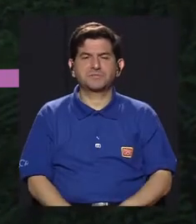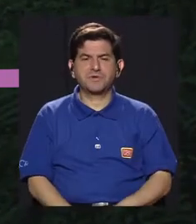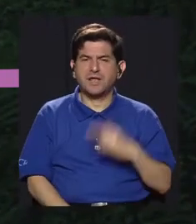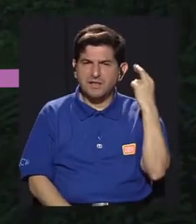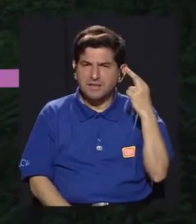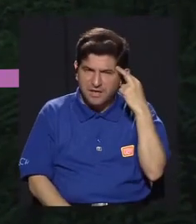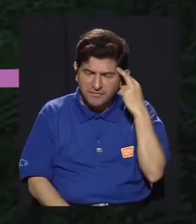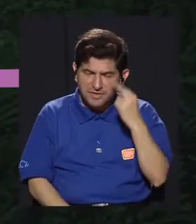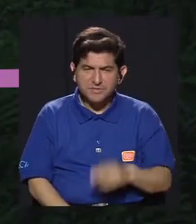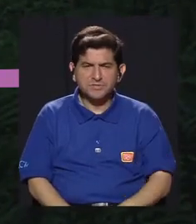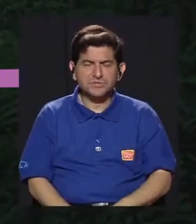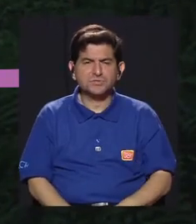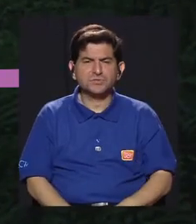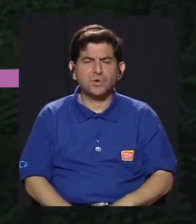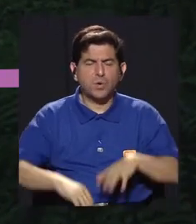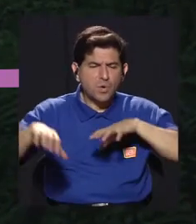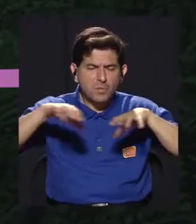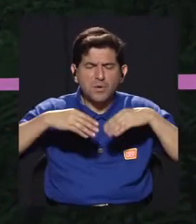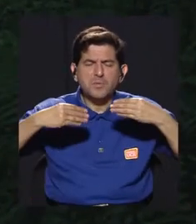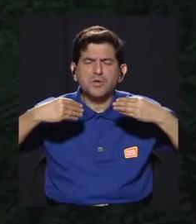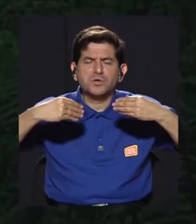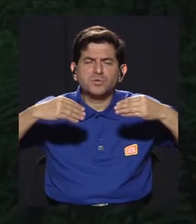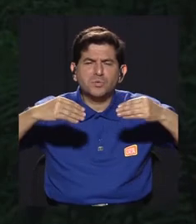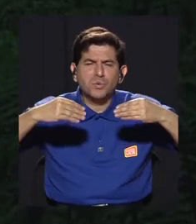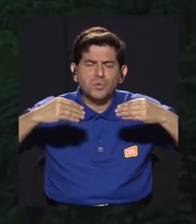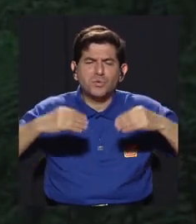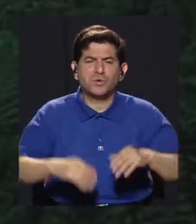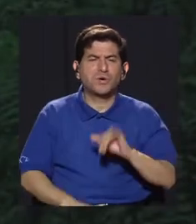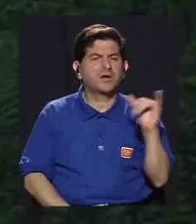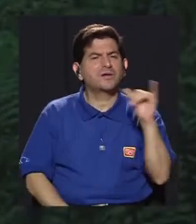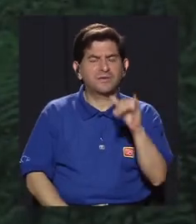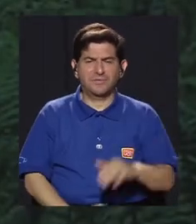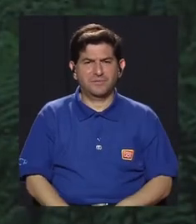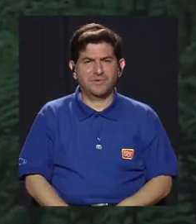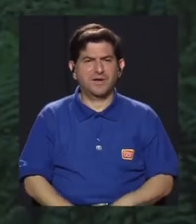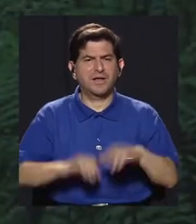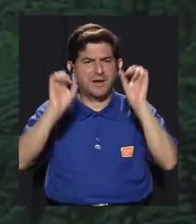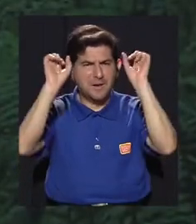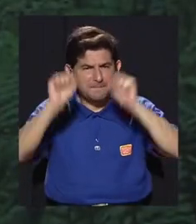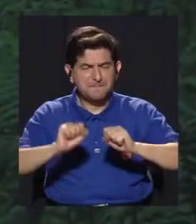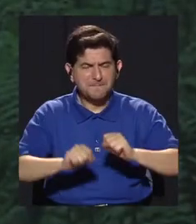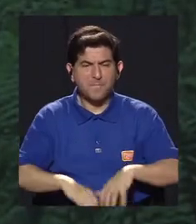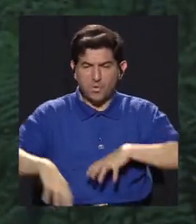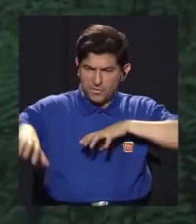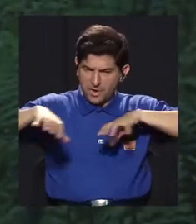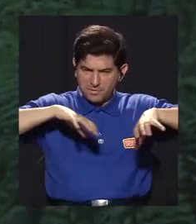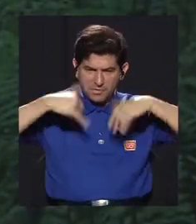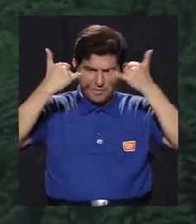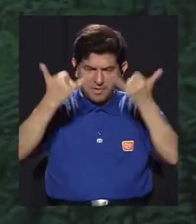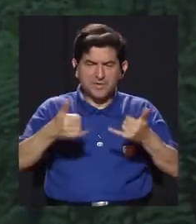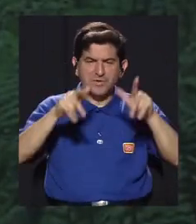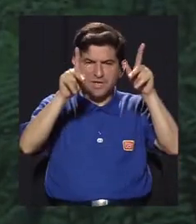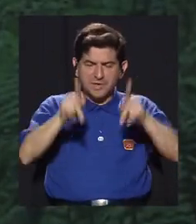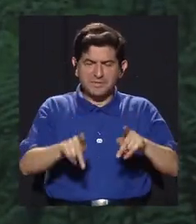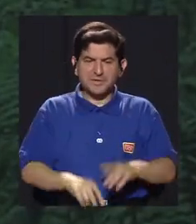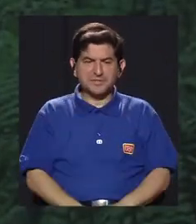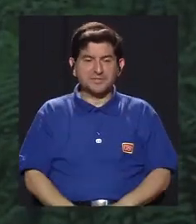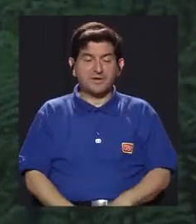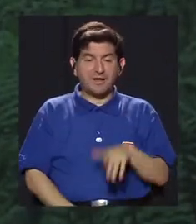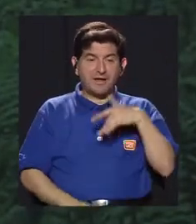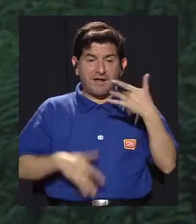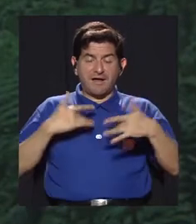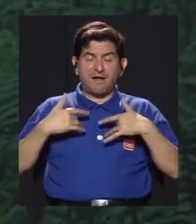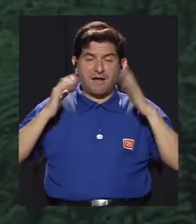estas personas porque en la suavidad de los movimientos y en el hecho de poder moverse encuentran